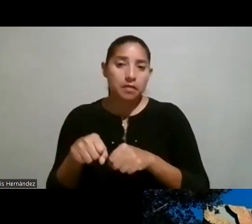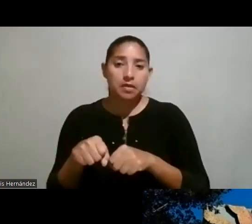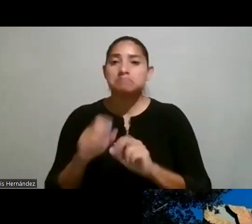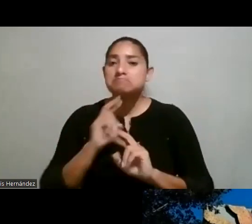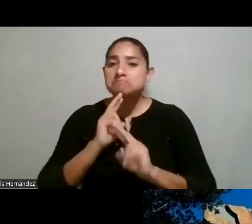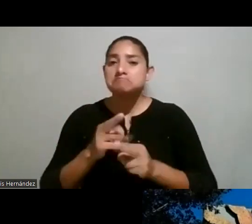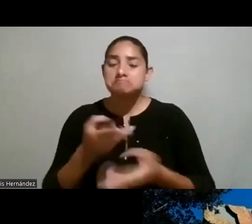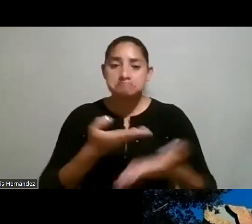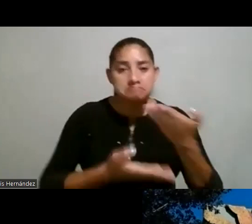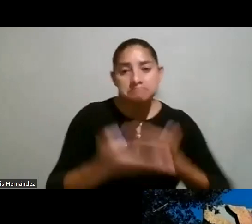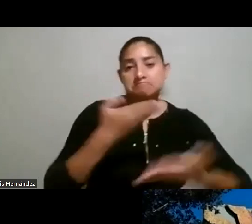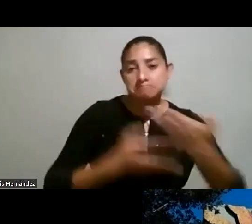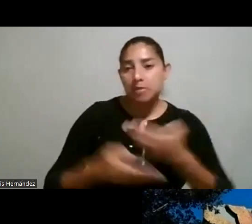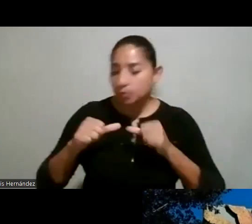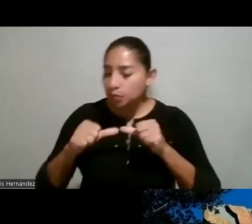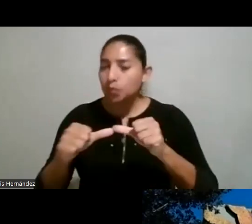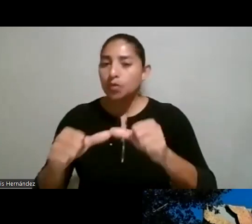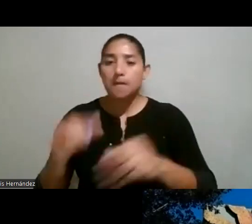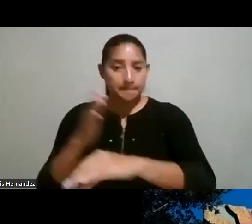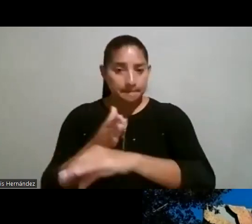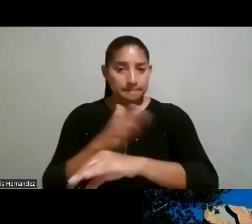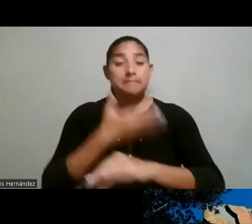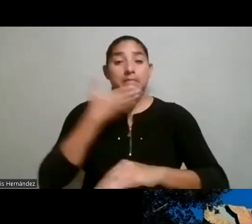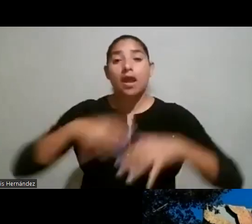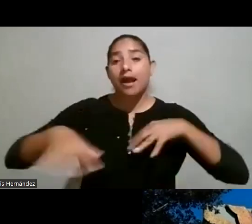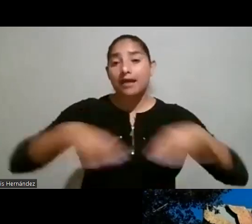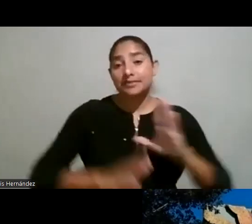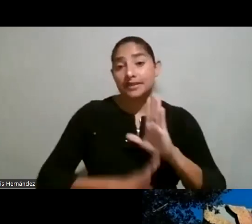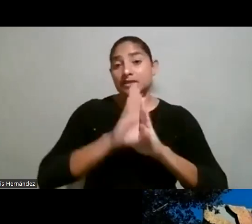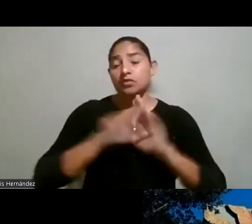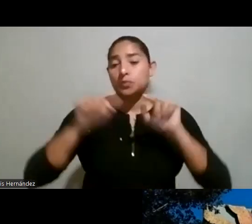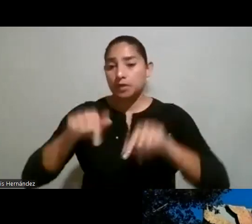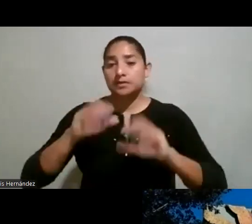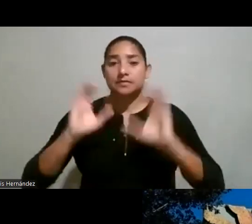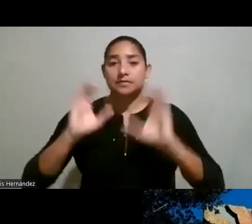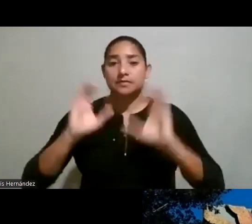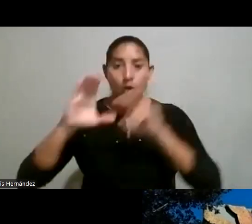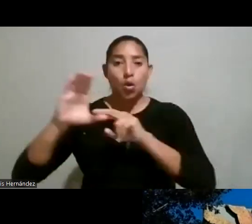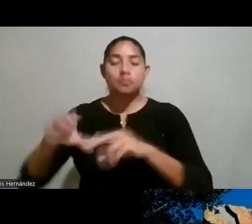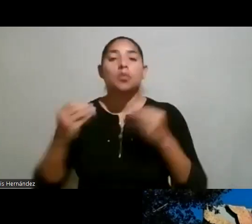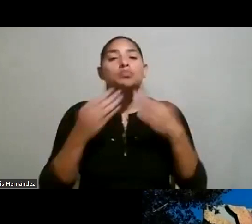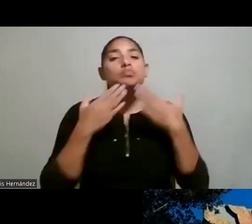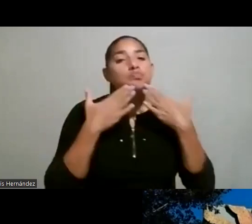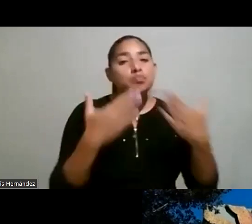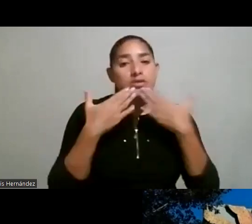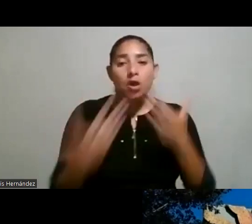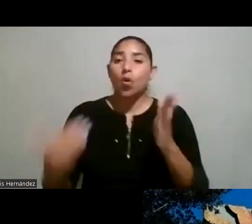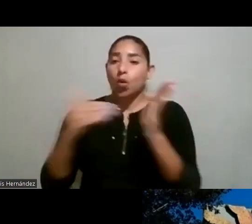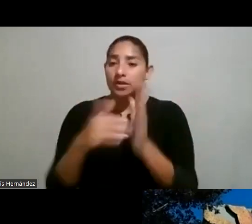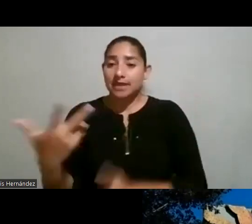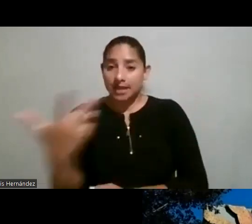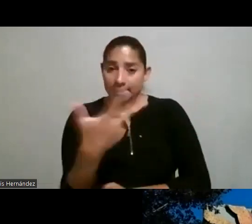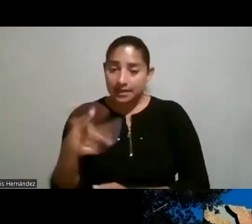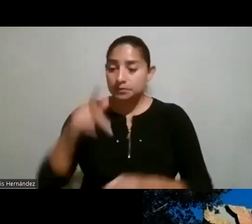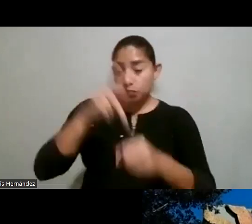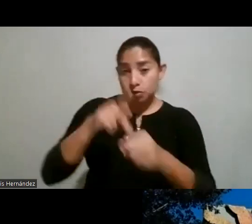retroalimentación para poder siempre mejorar las actividades que desarrollamos desde Colipro muchas gracias nuevamente a las tres por su